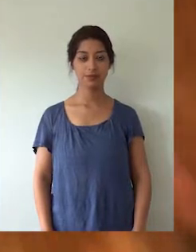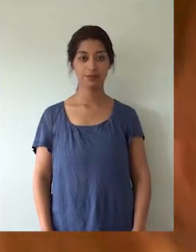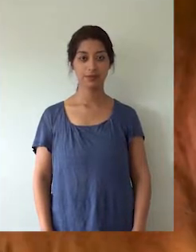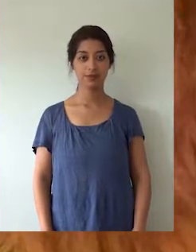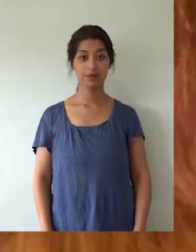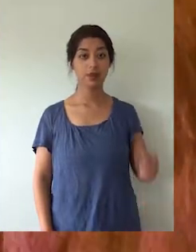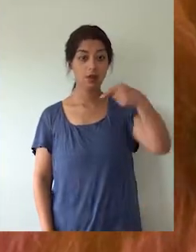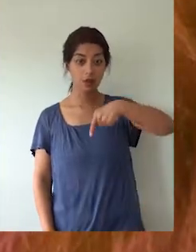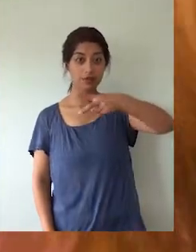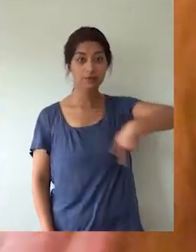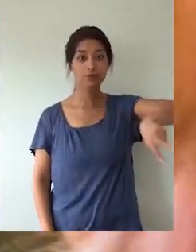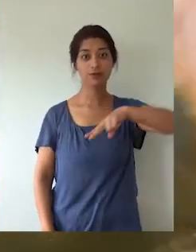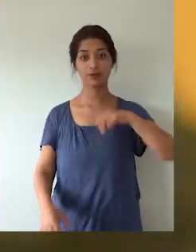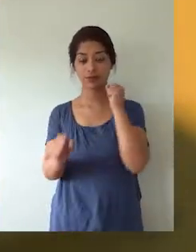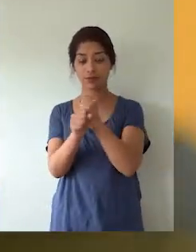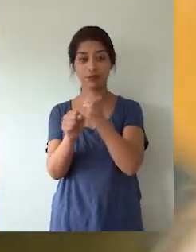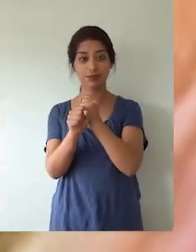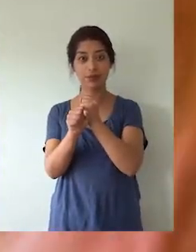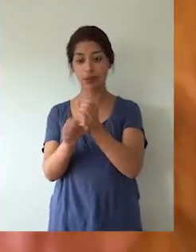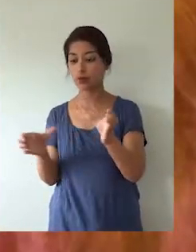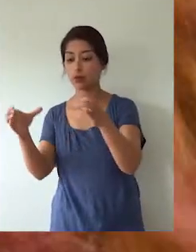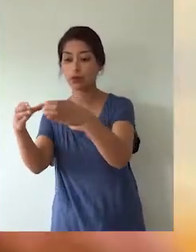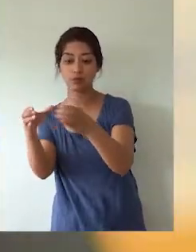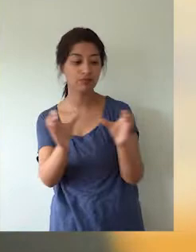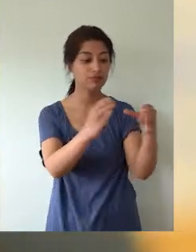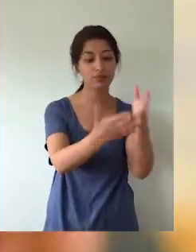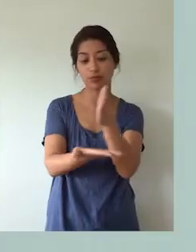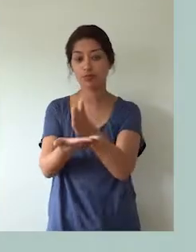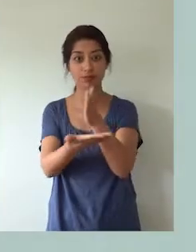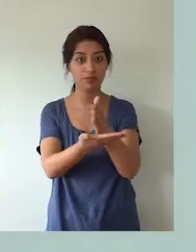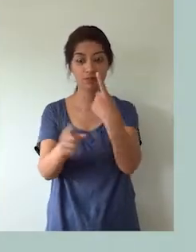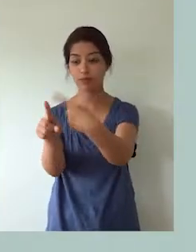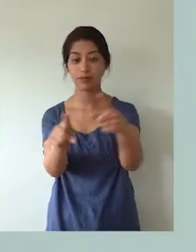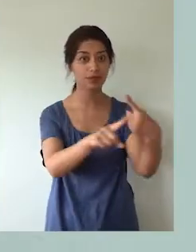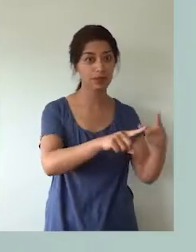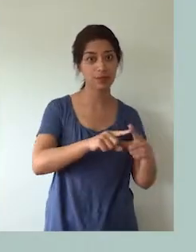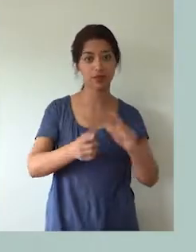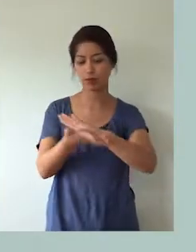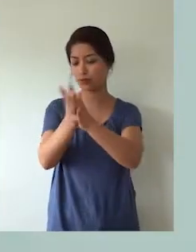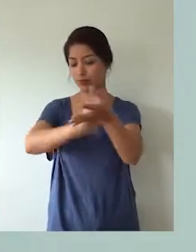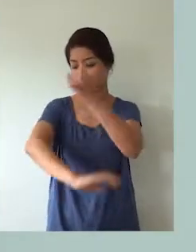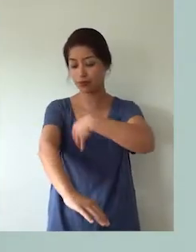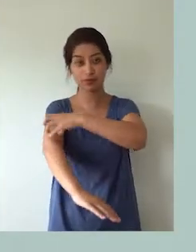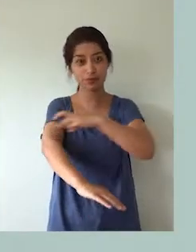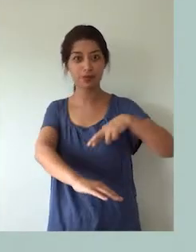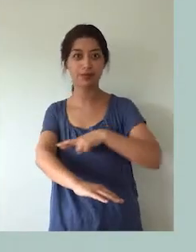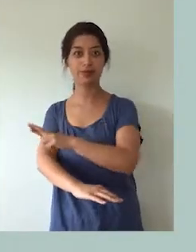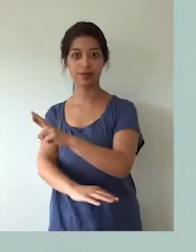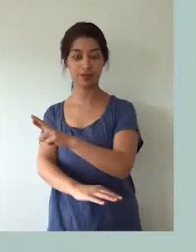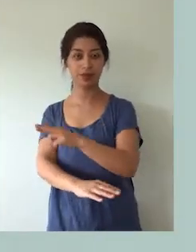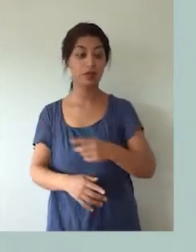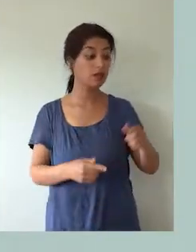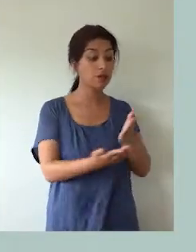Hoy día estamos trabajando con equipos de investigación escolar de toda la región que han trabajado desde abril de este año